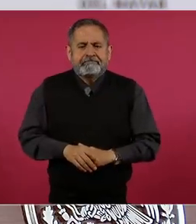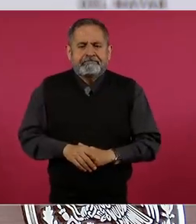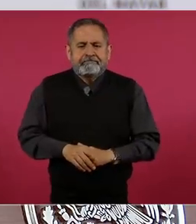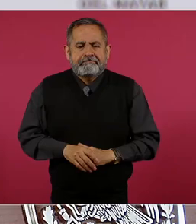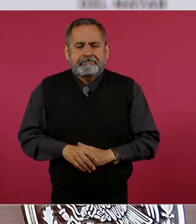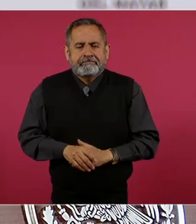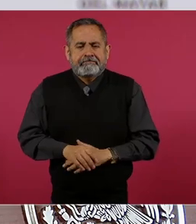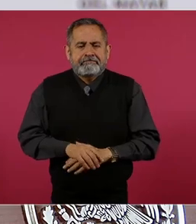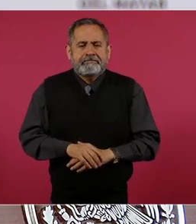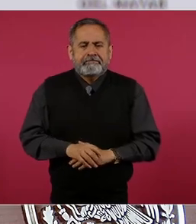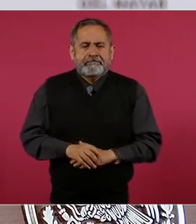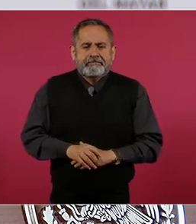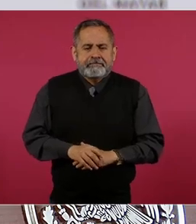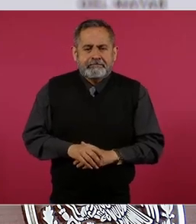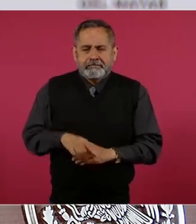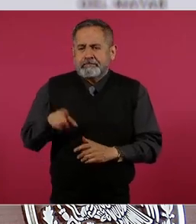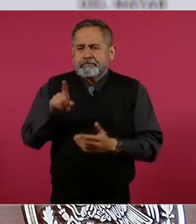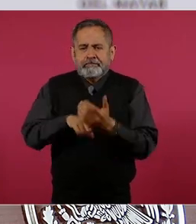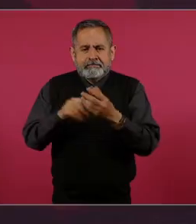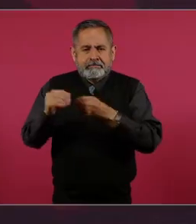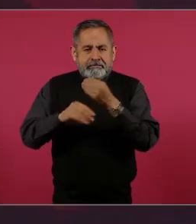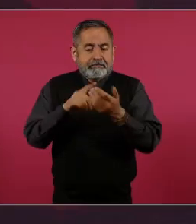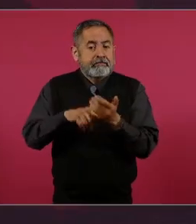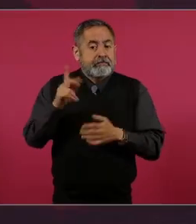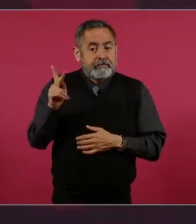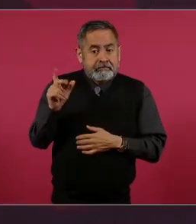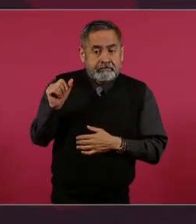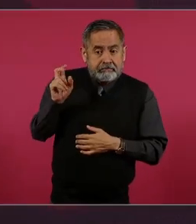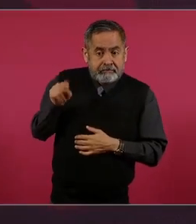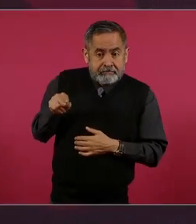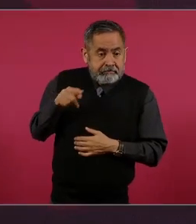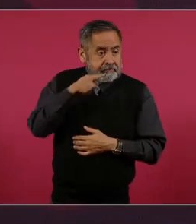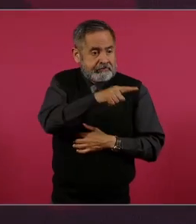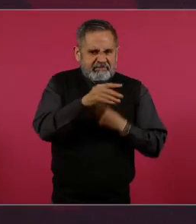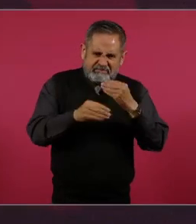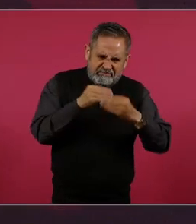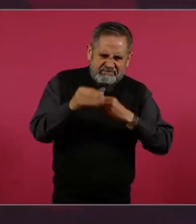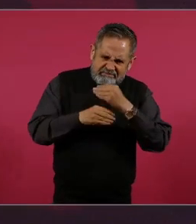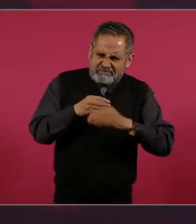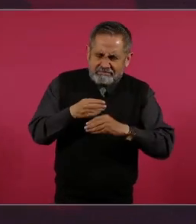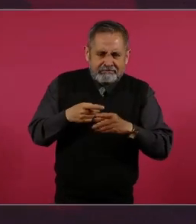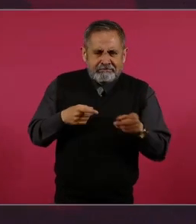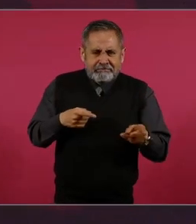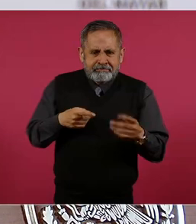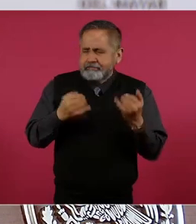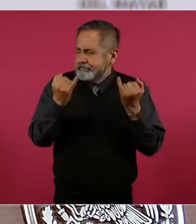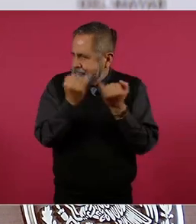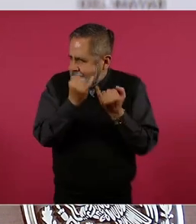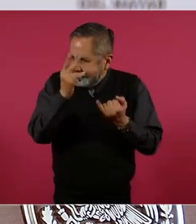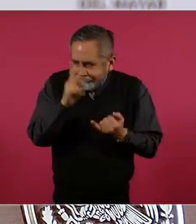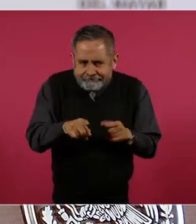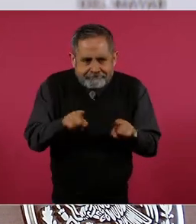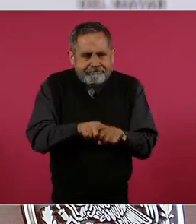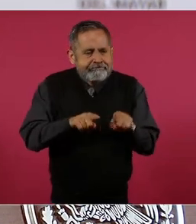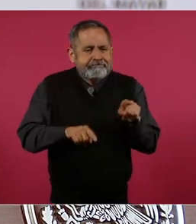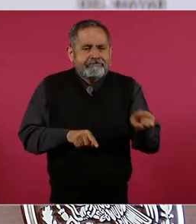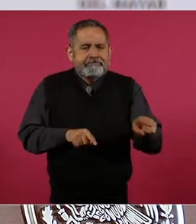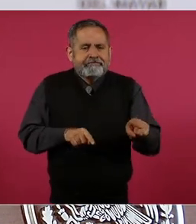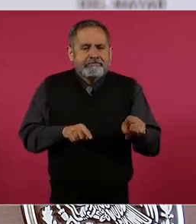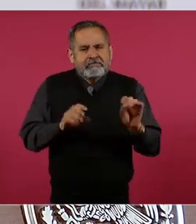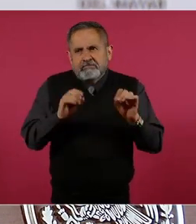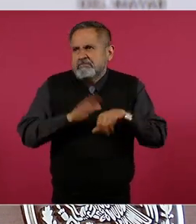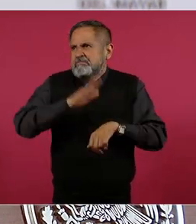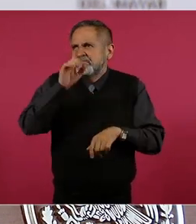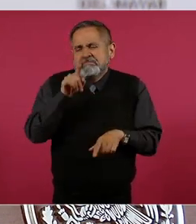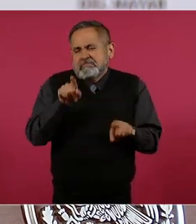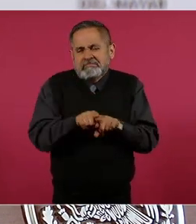están peleando los del PAN, igual o más,